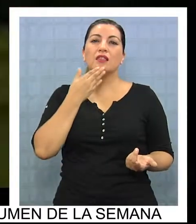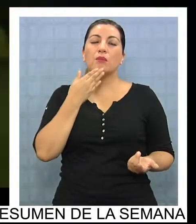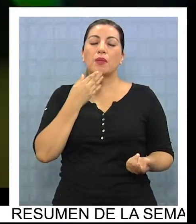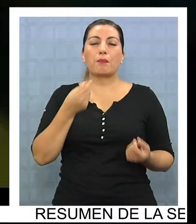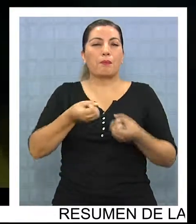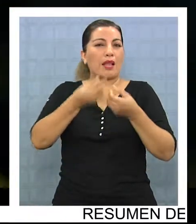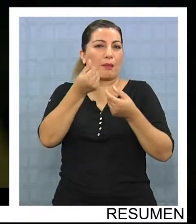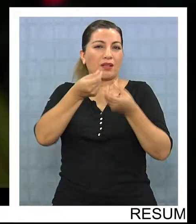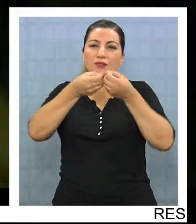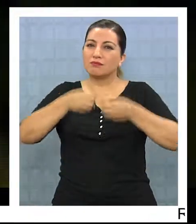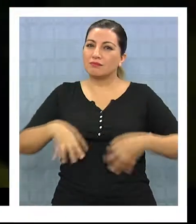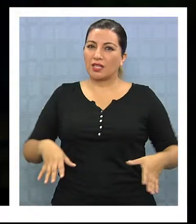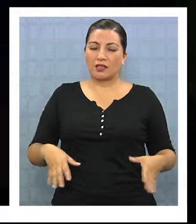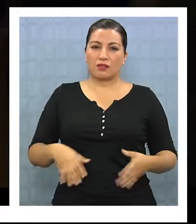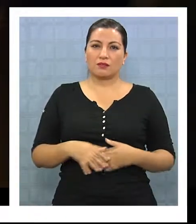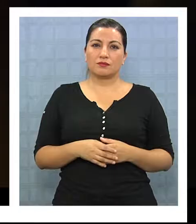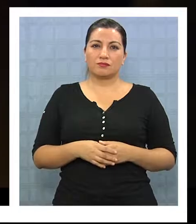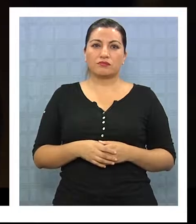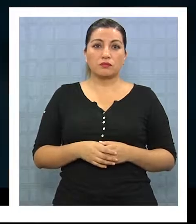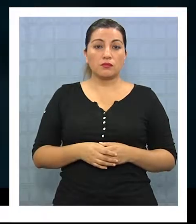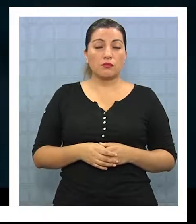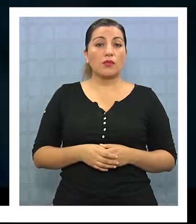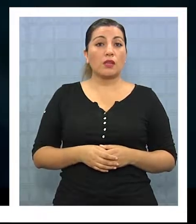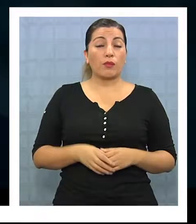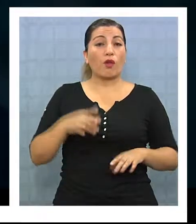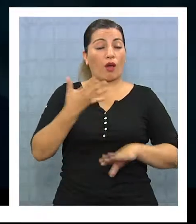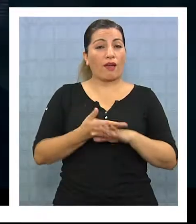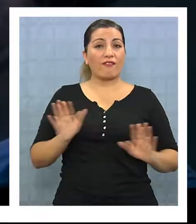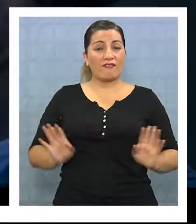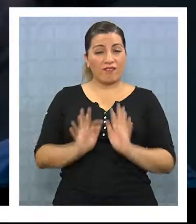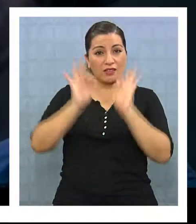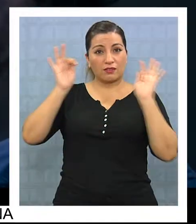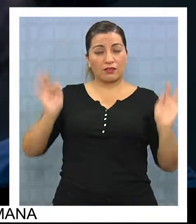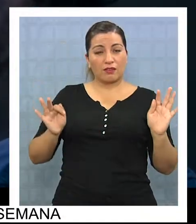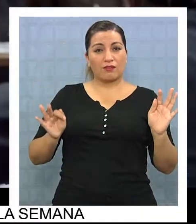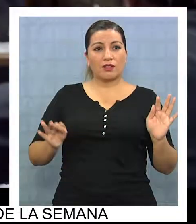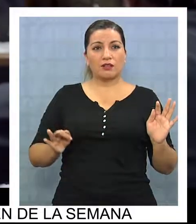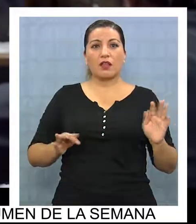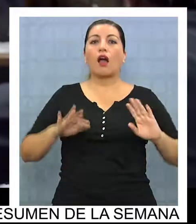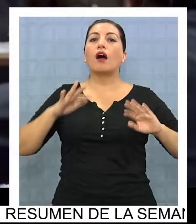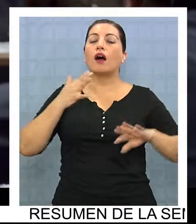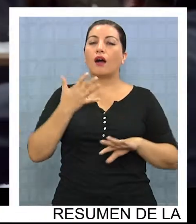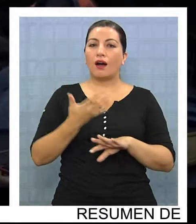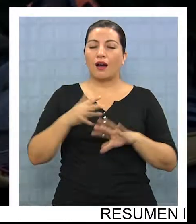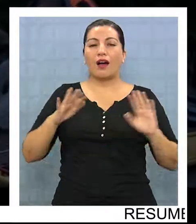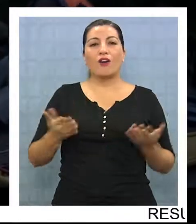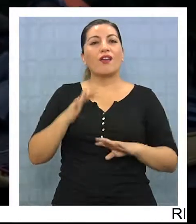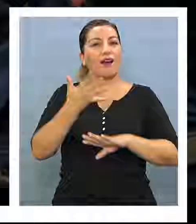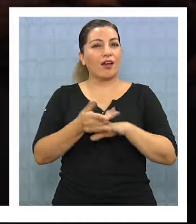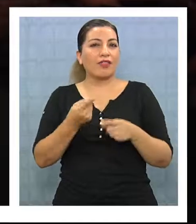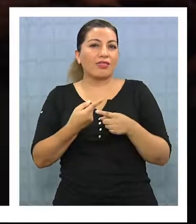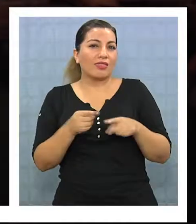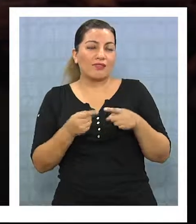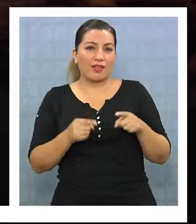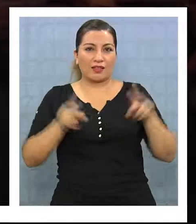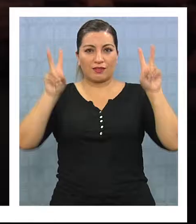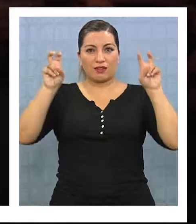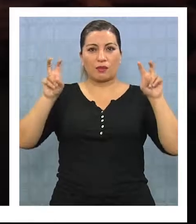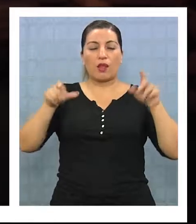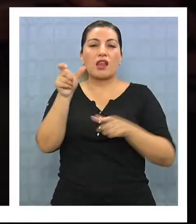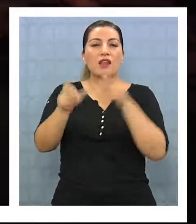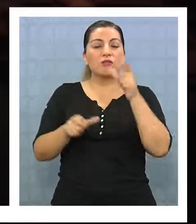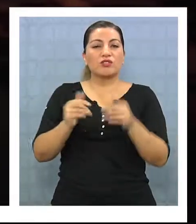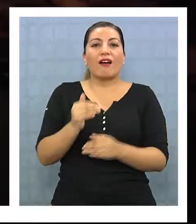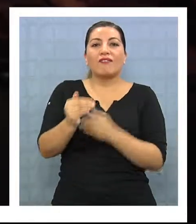alto. Entonces, pero se mueven en festivales y ya como que aparecido otro circuito, ya la gente está acostumbrada o está